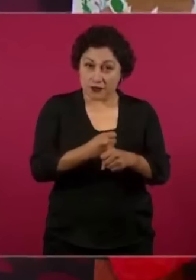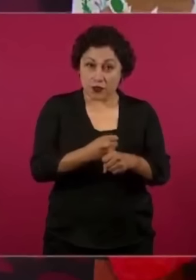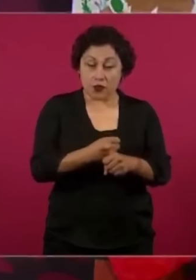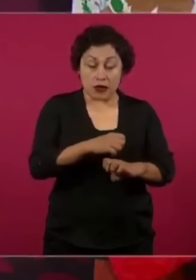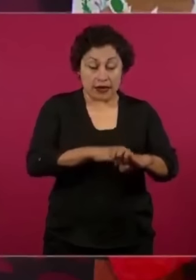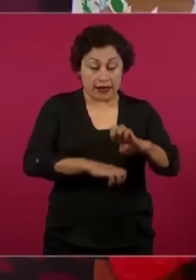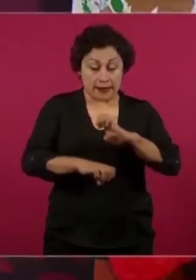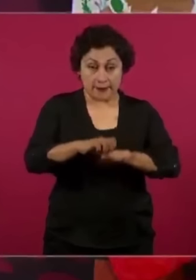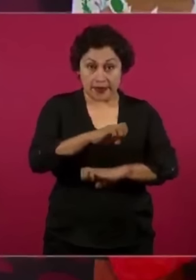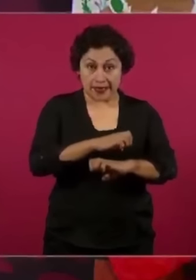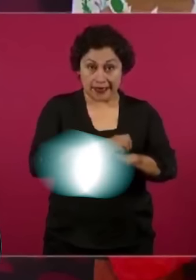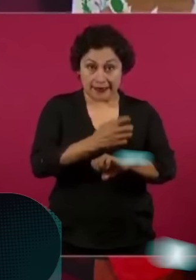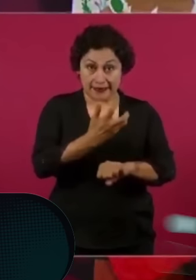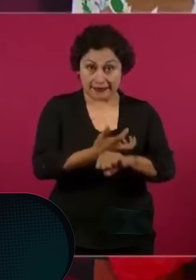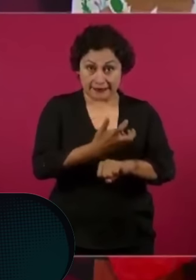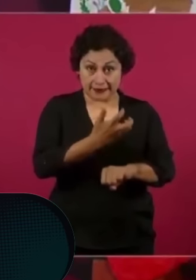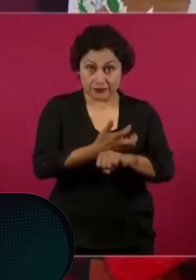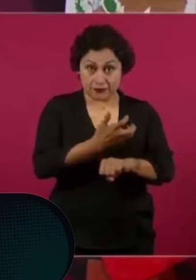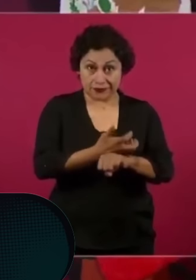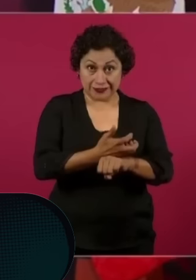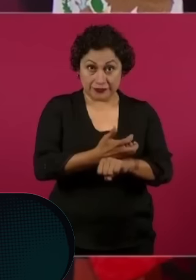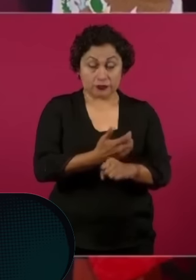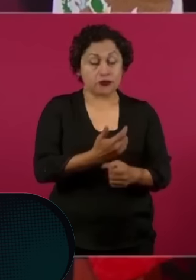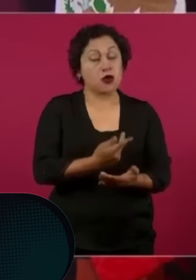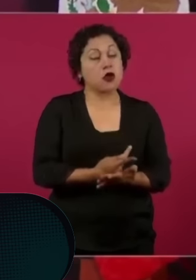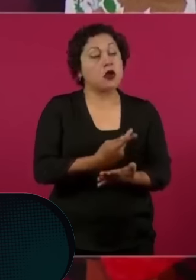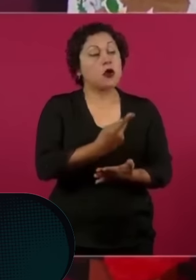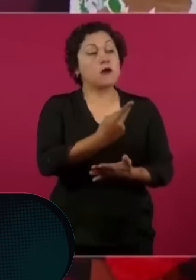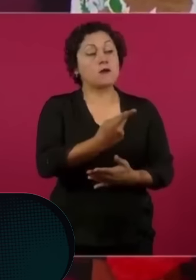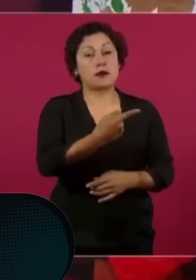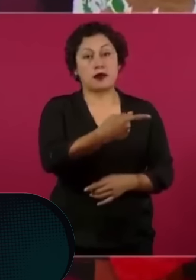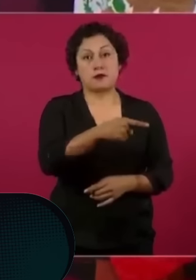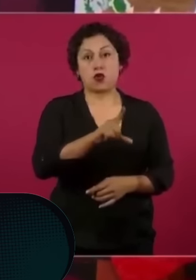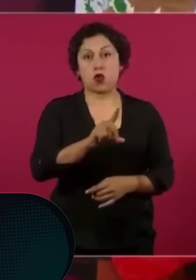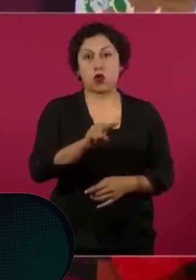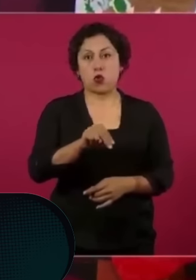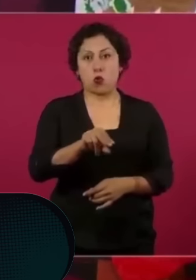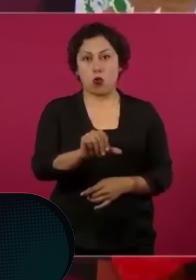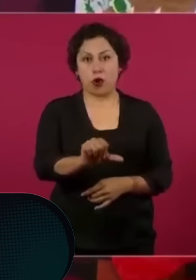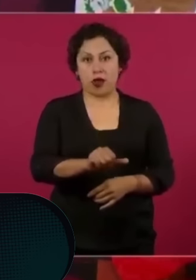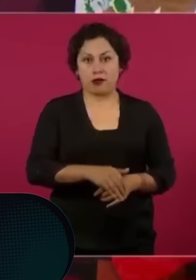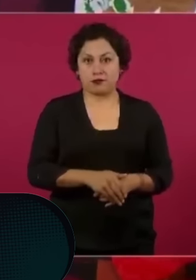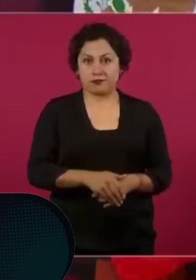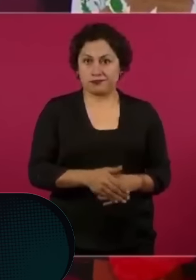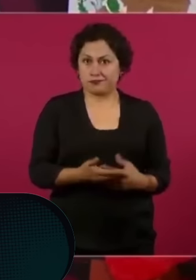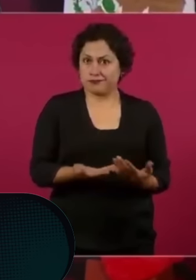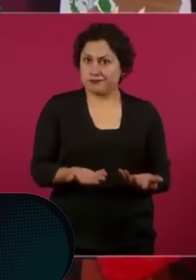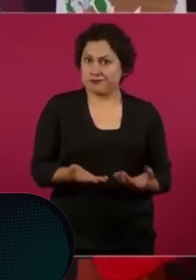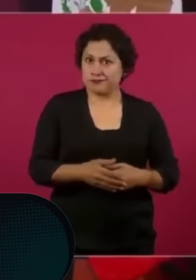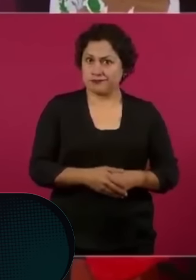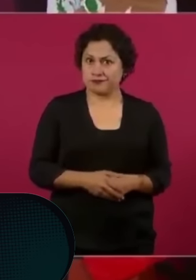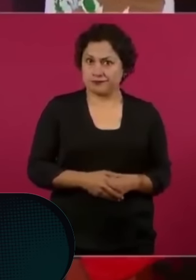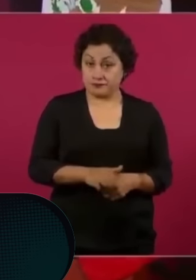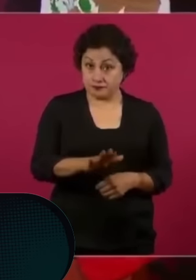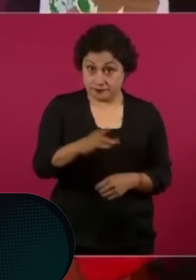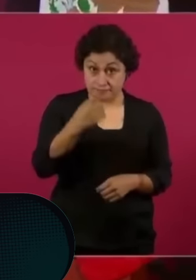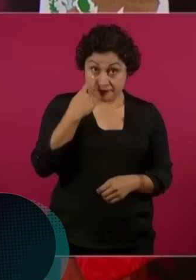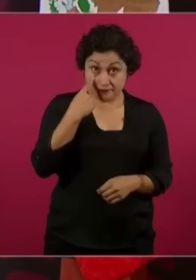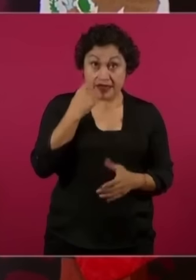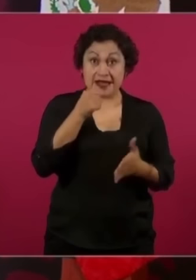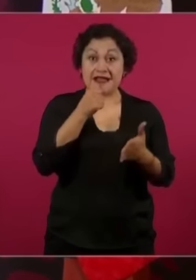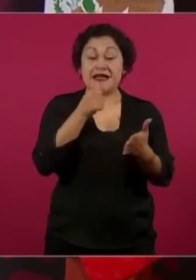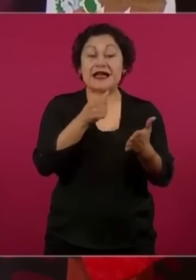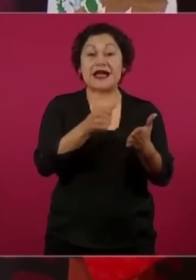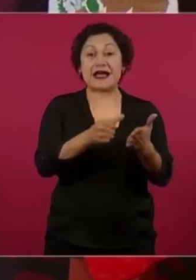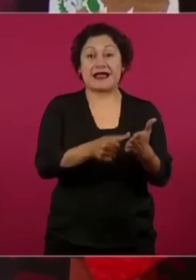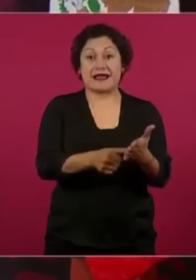el que ayer escribe una carta diciendo de que las acusaciones en contra de